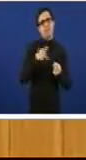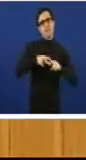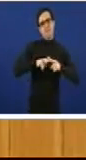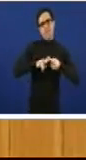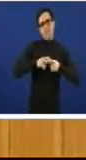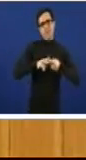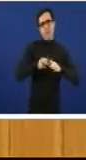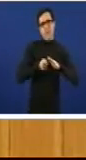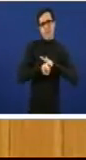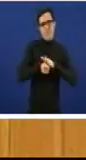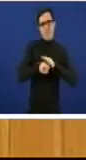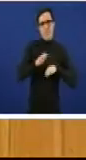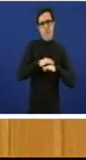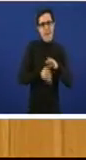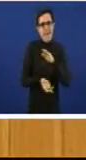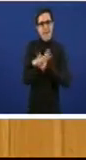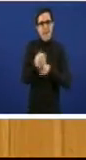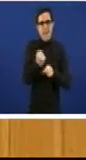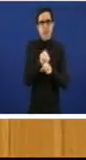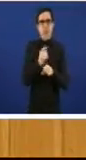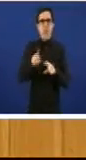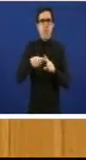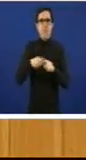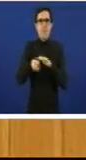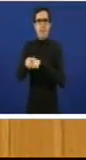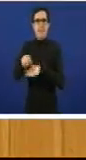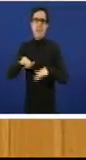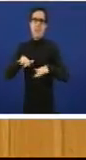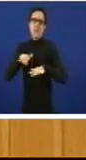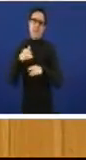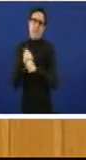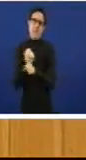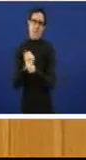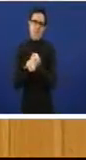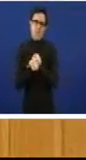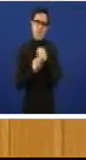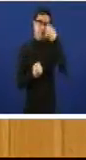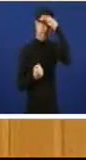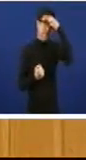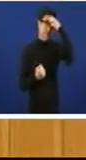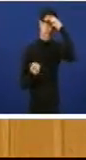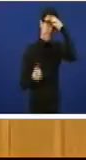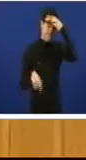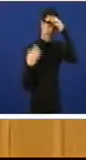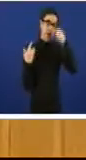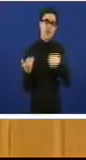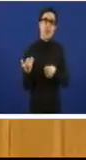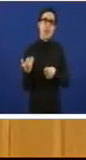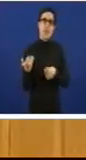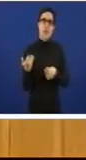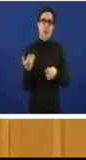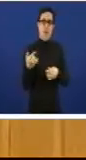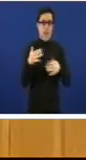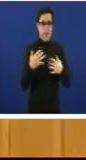o desenvolvemento da actividade económica. Tamén onte aprobamos, ou aprobou esta Cámara, evidentemente, cos